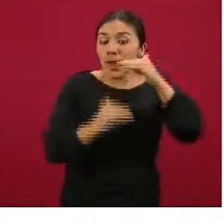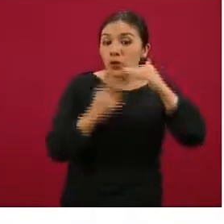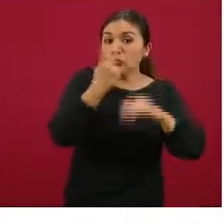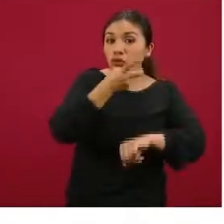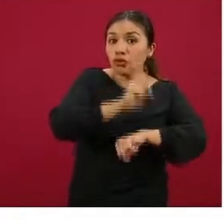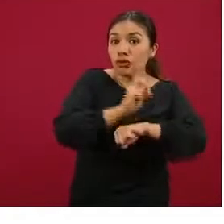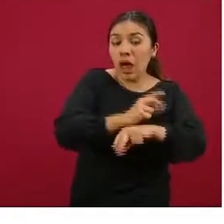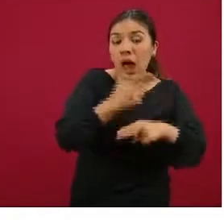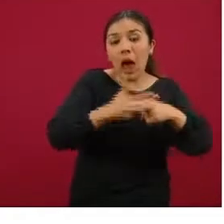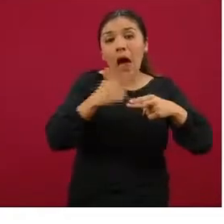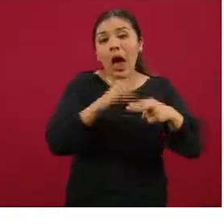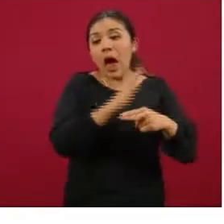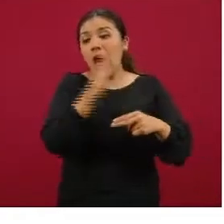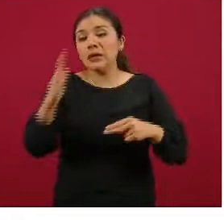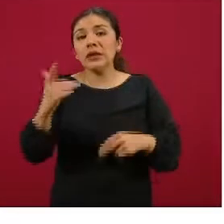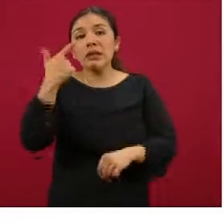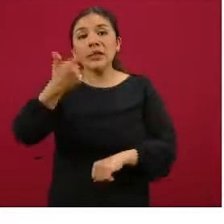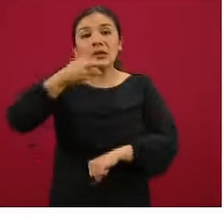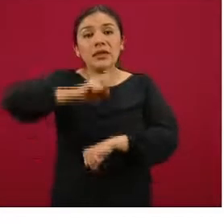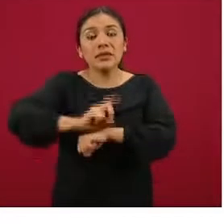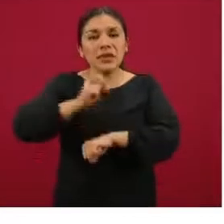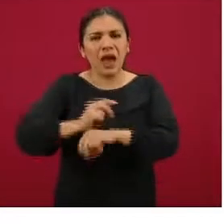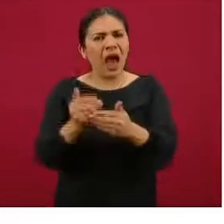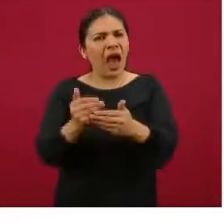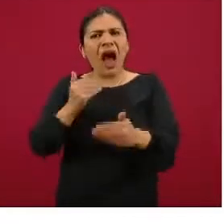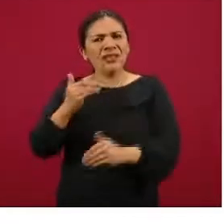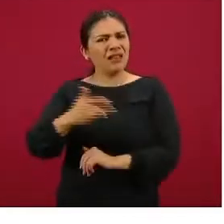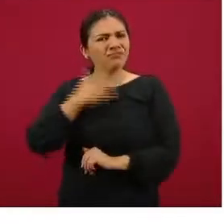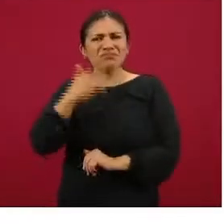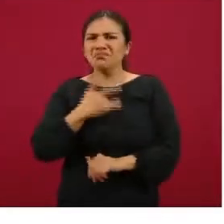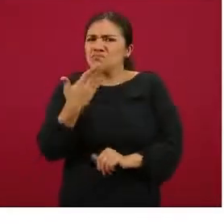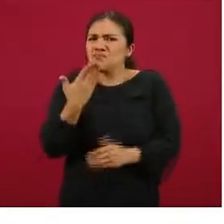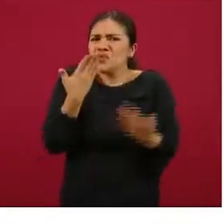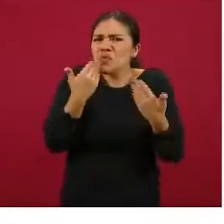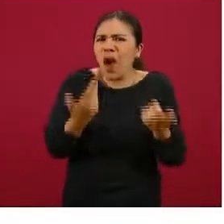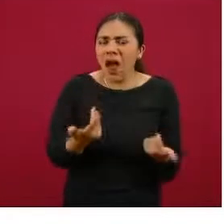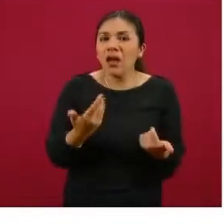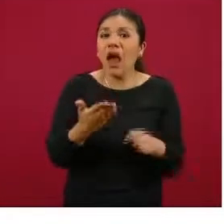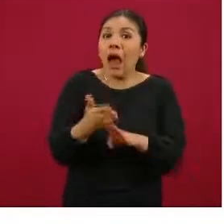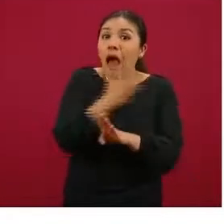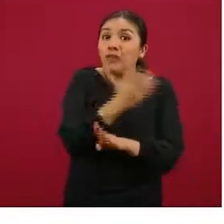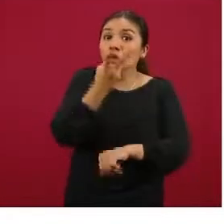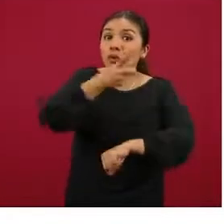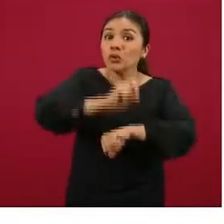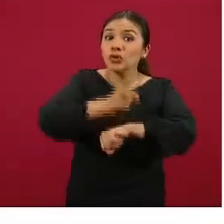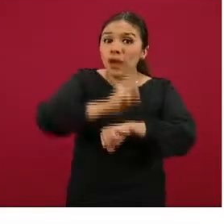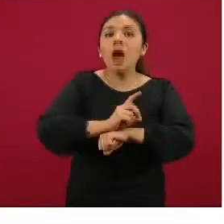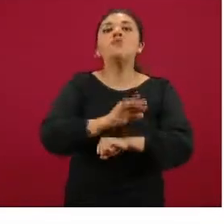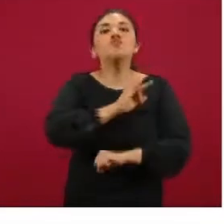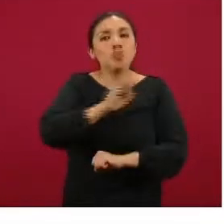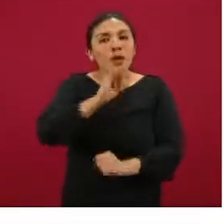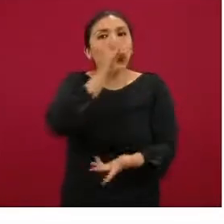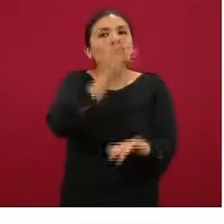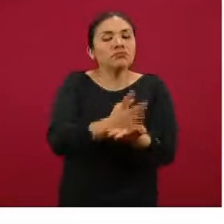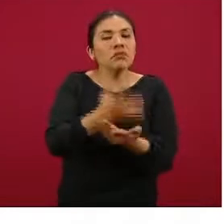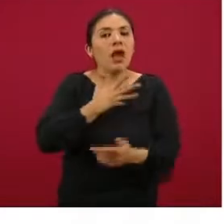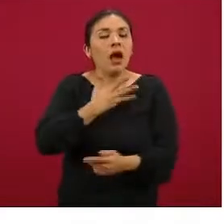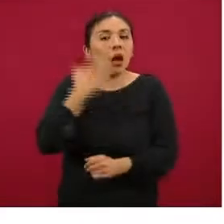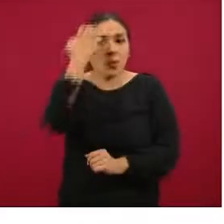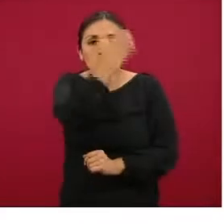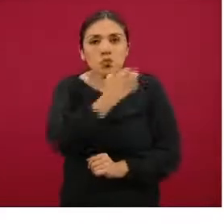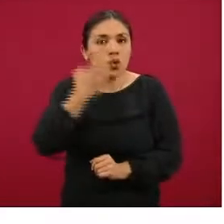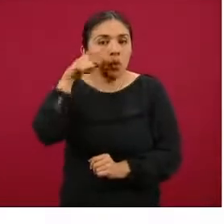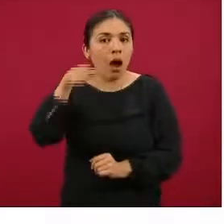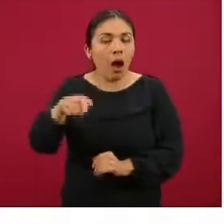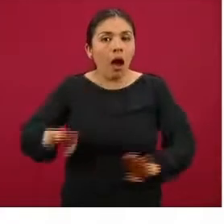hasta siete, o sea, decir, antes de que inicien los síntomas, dos días antes de que inicien los síntomas, esta prueba